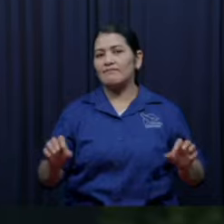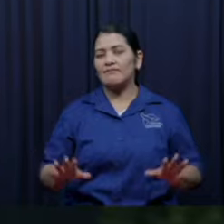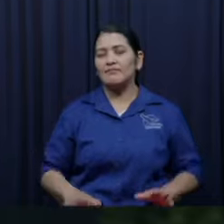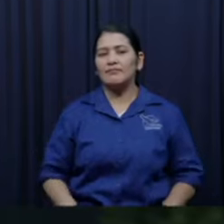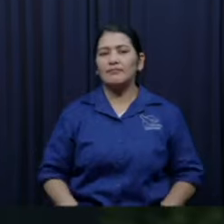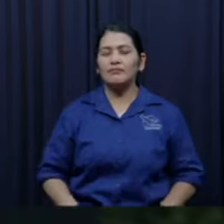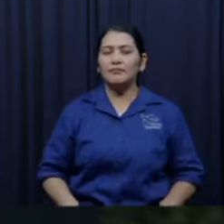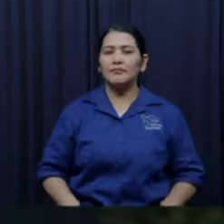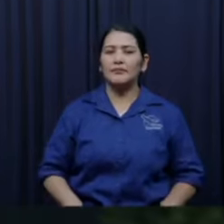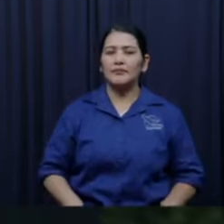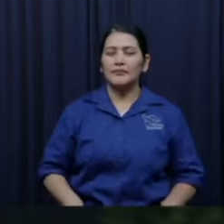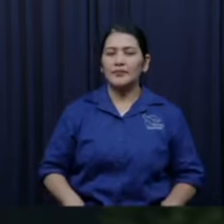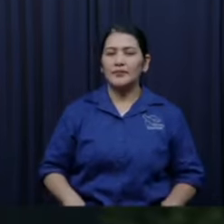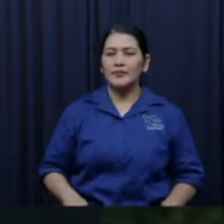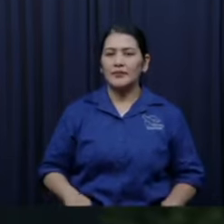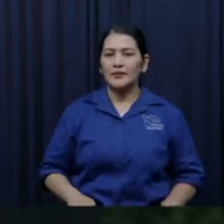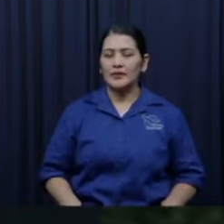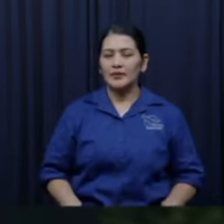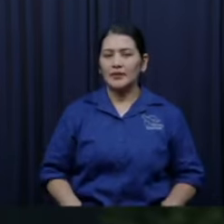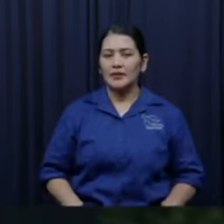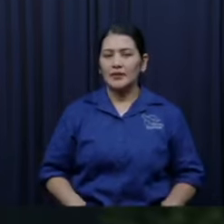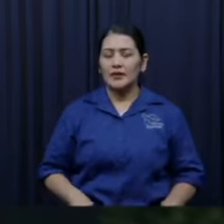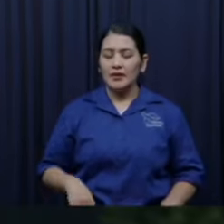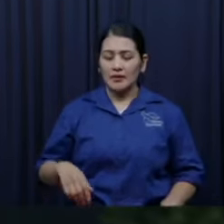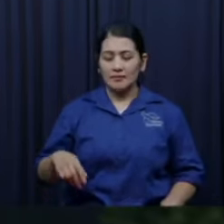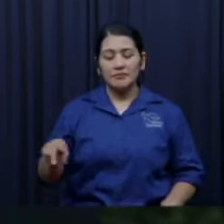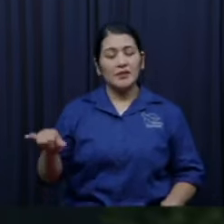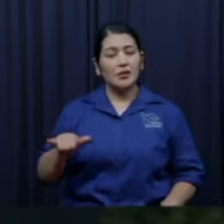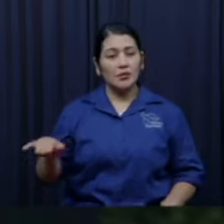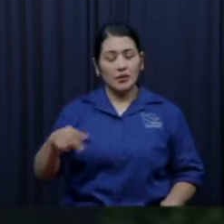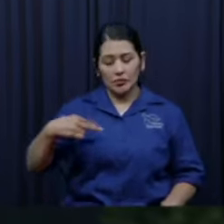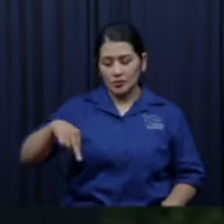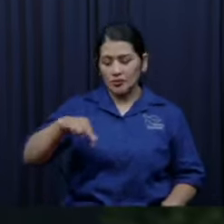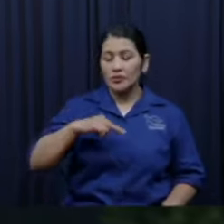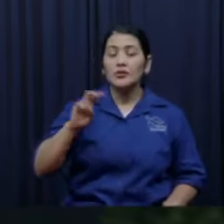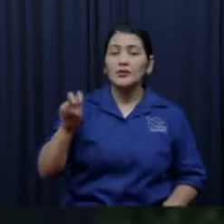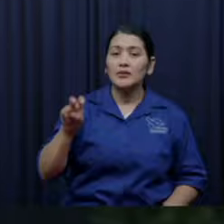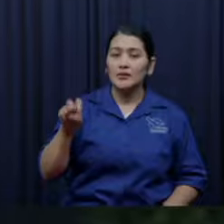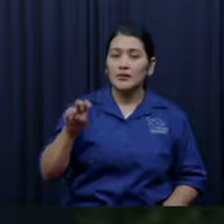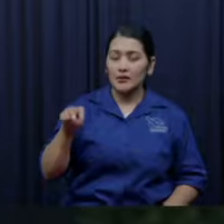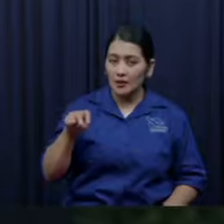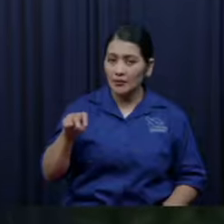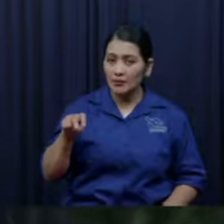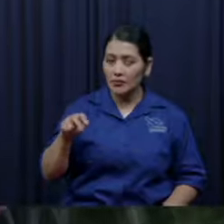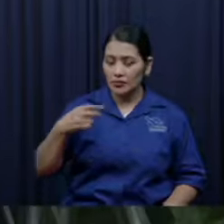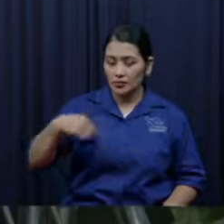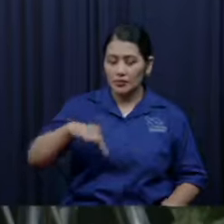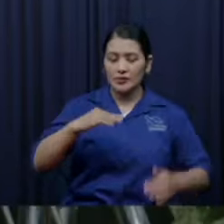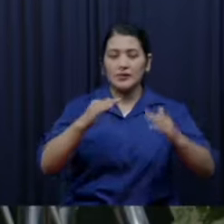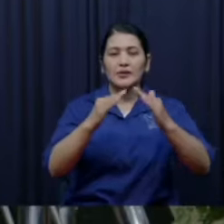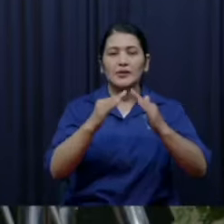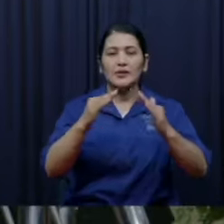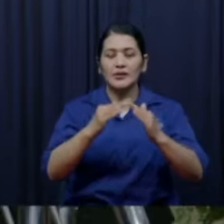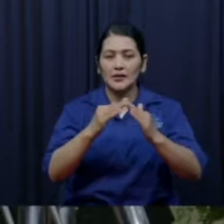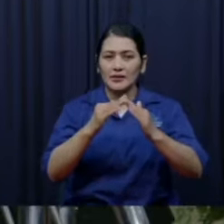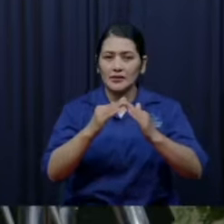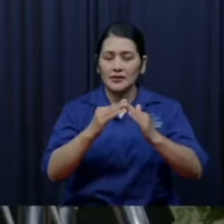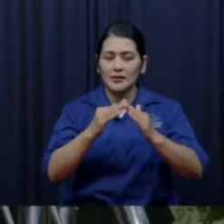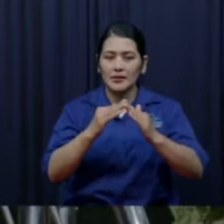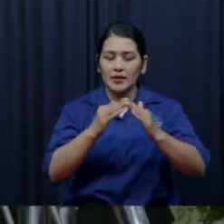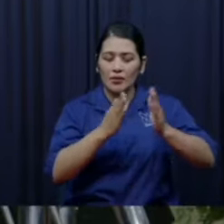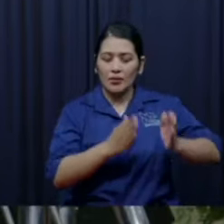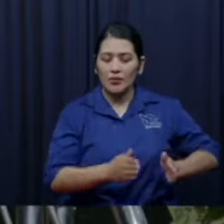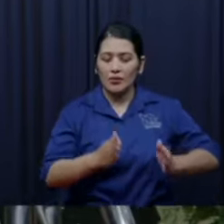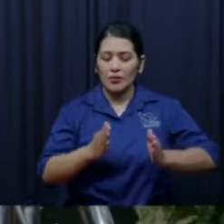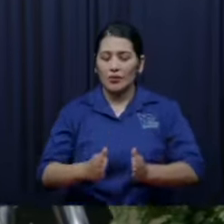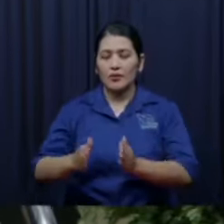frijoles hermano que ahí los dejaron abandonados nunca les dieron hermano lo disipa eso no es